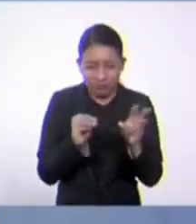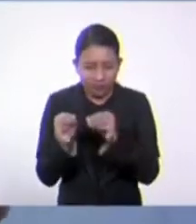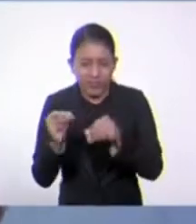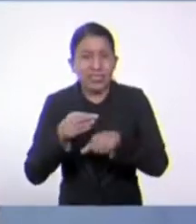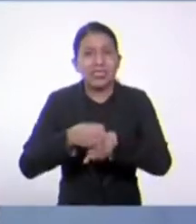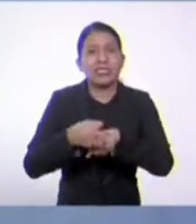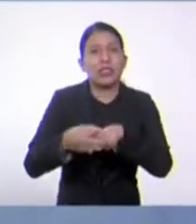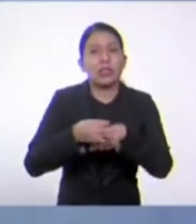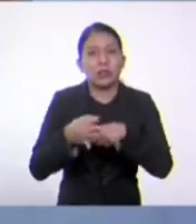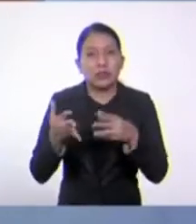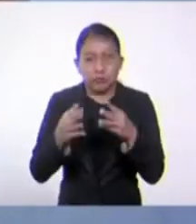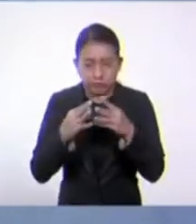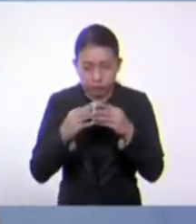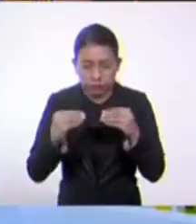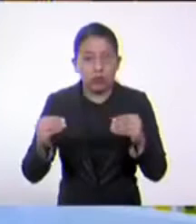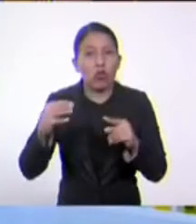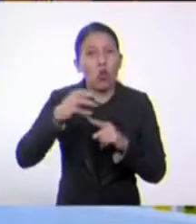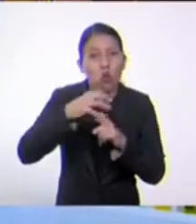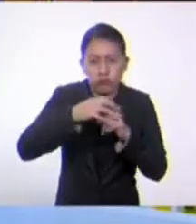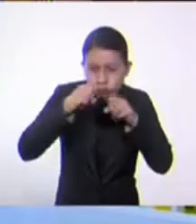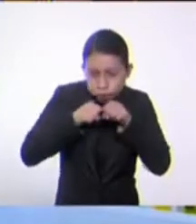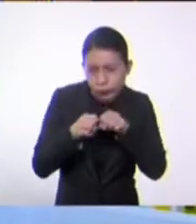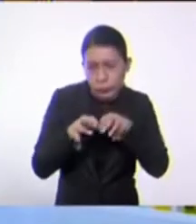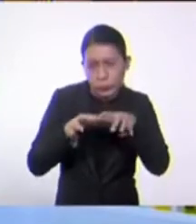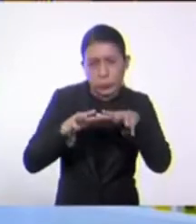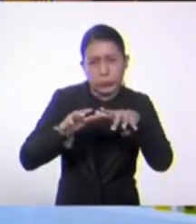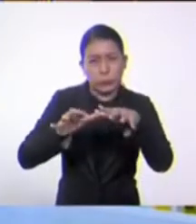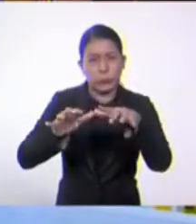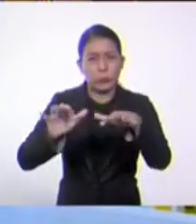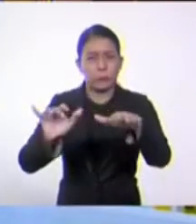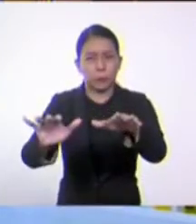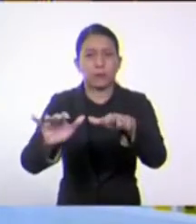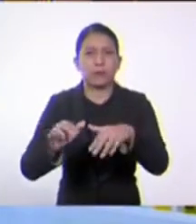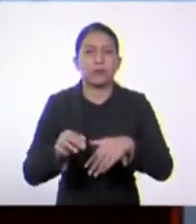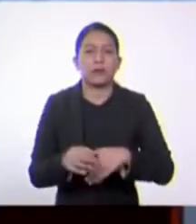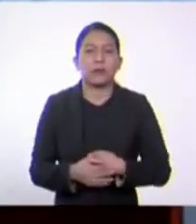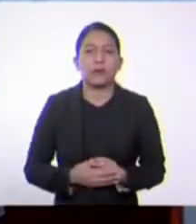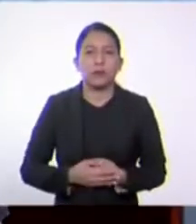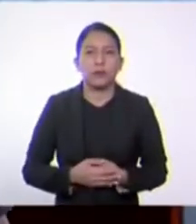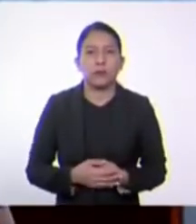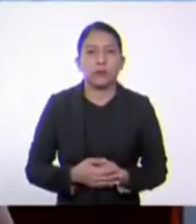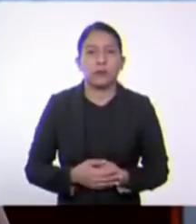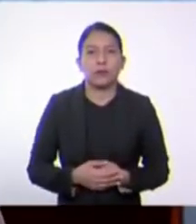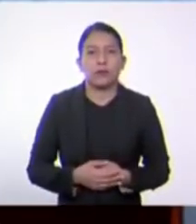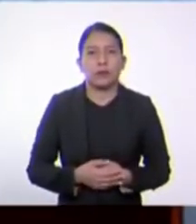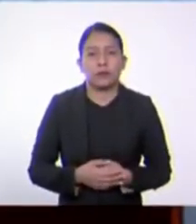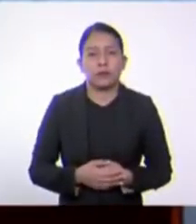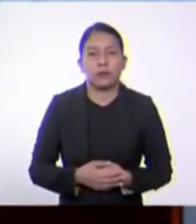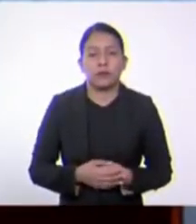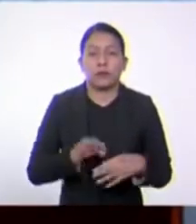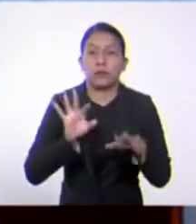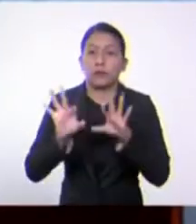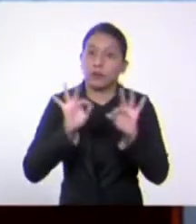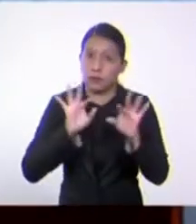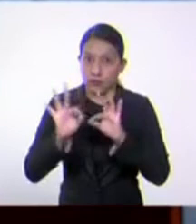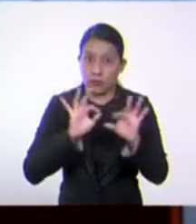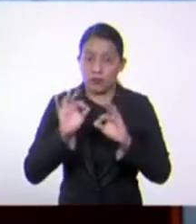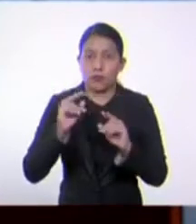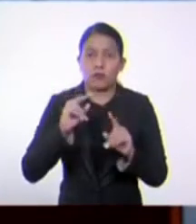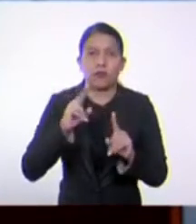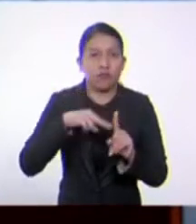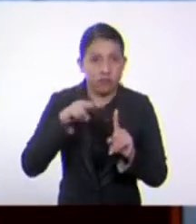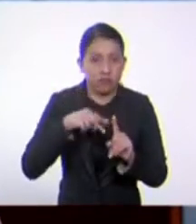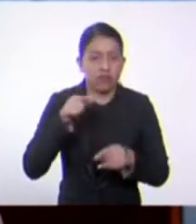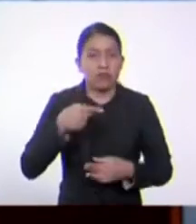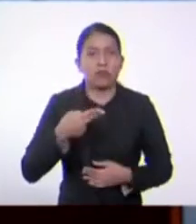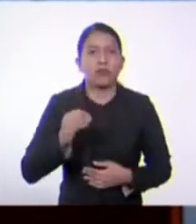con las que los hongos se pueden ir moviendo de un lugar a otro. Algunas de las características de